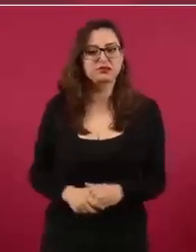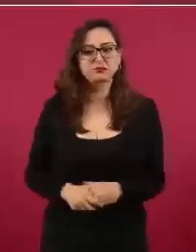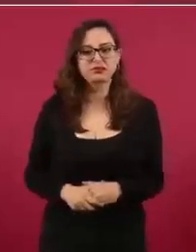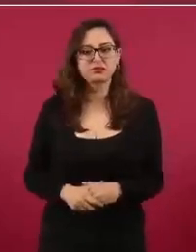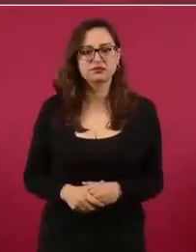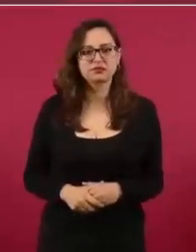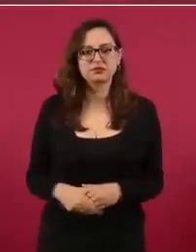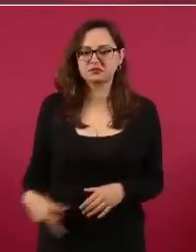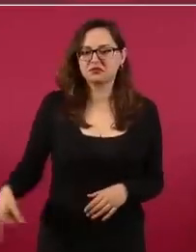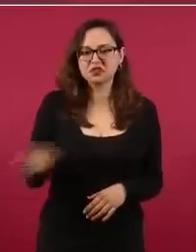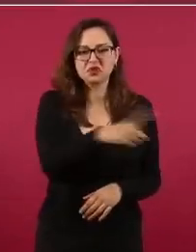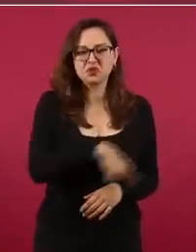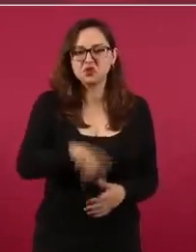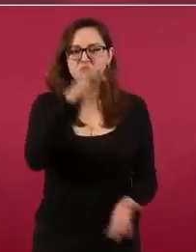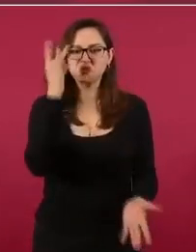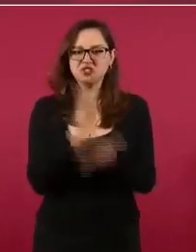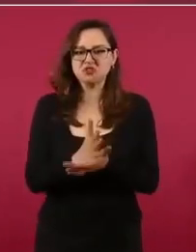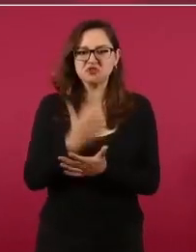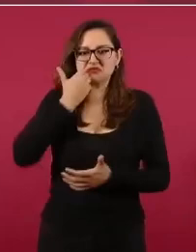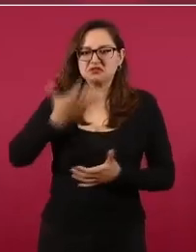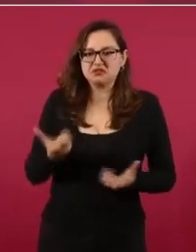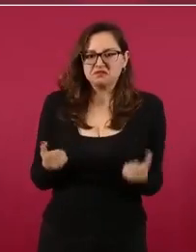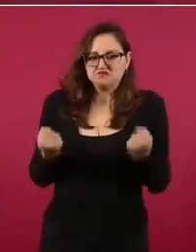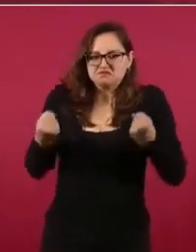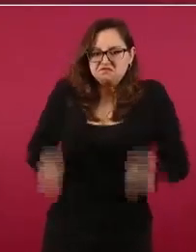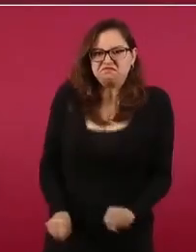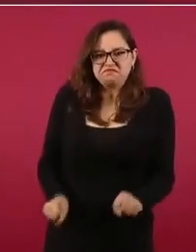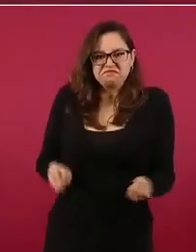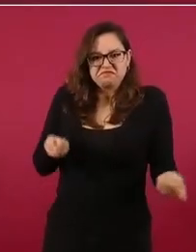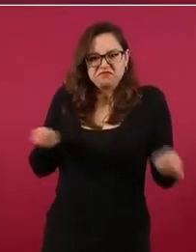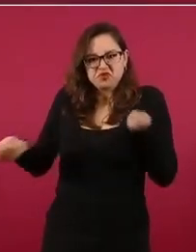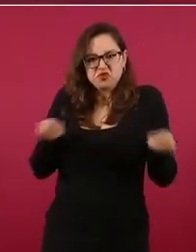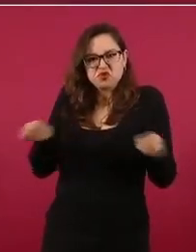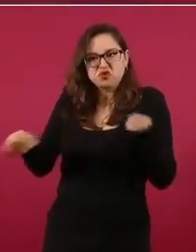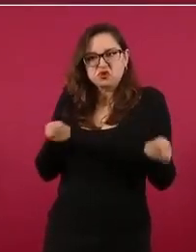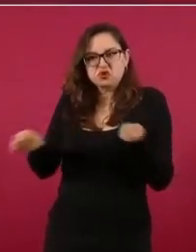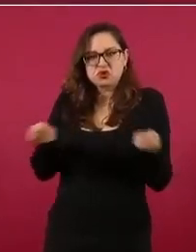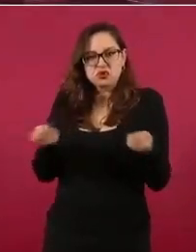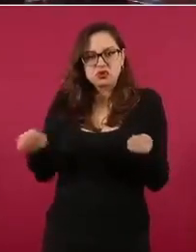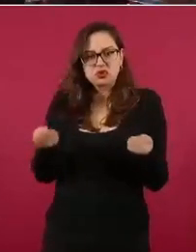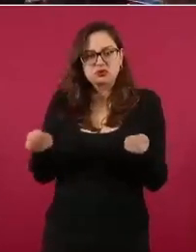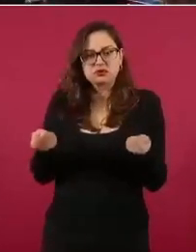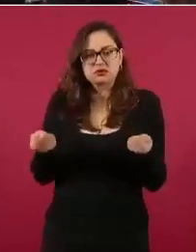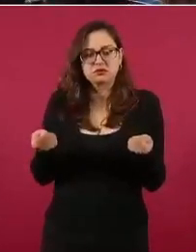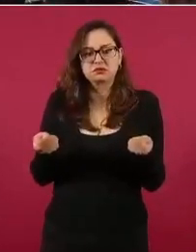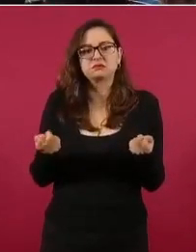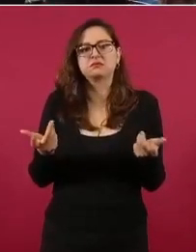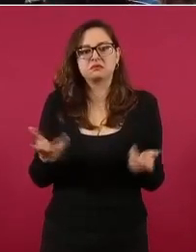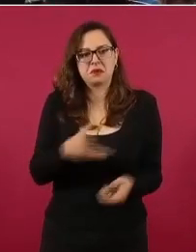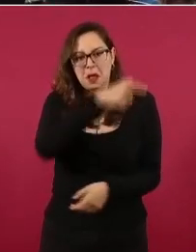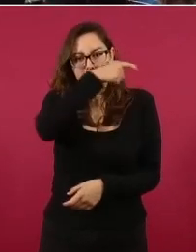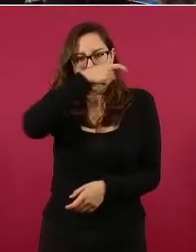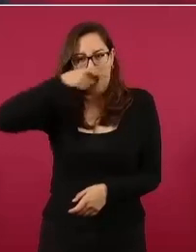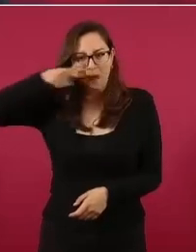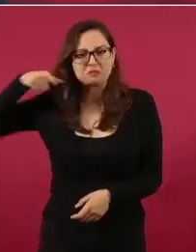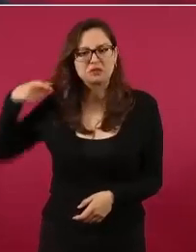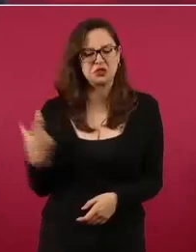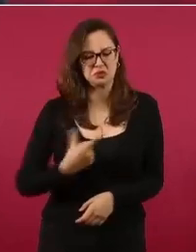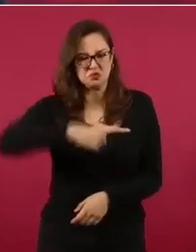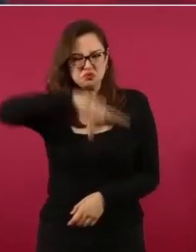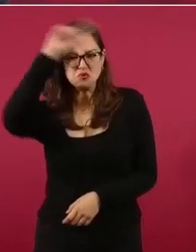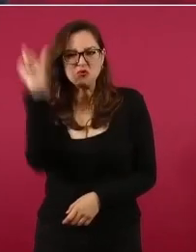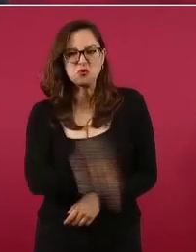es la lucha del poder por el poder, son unos ambiciosos vulgares.